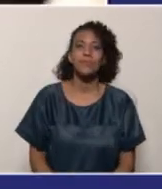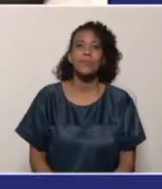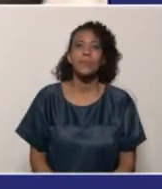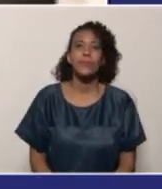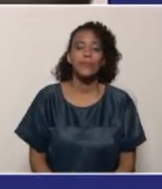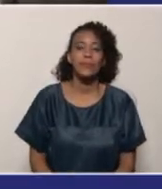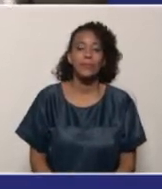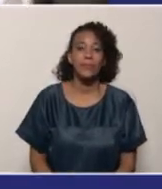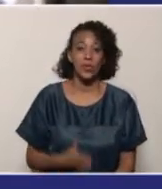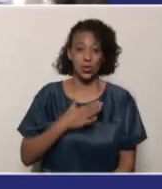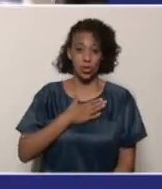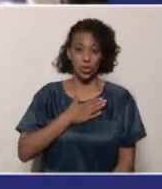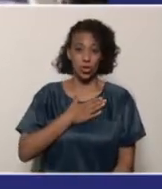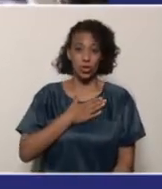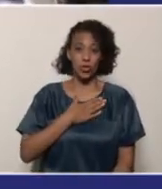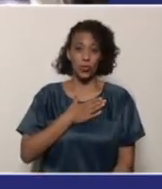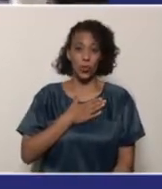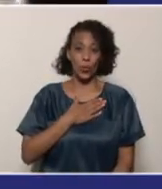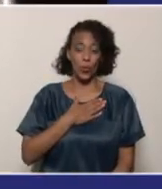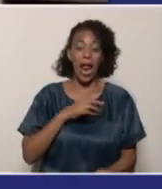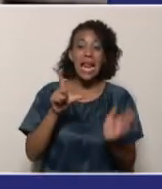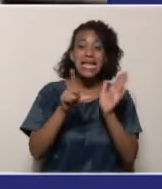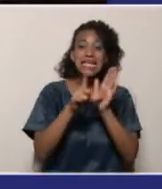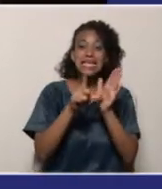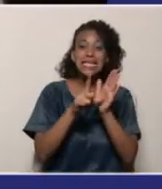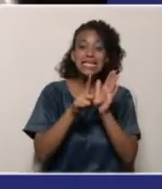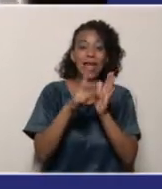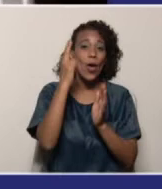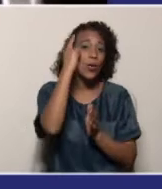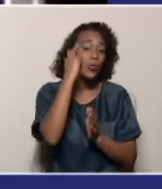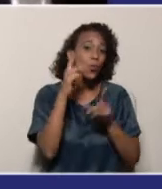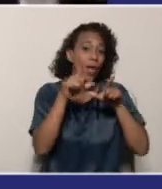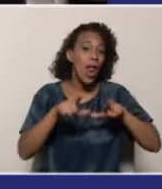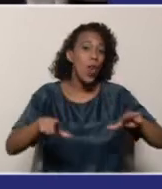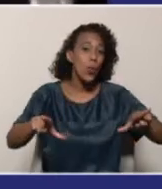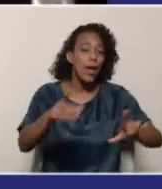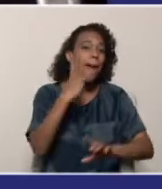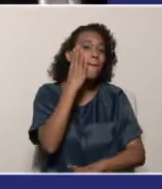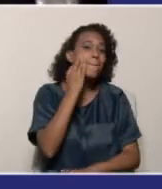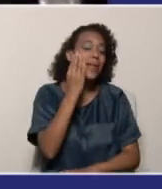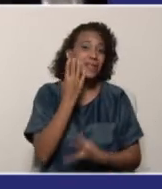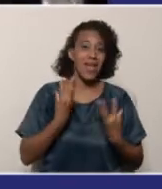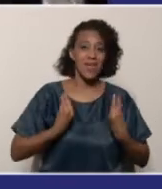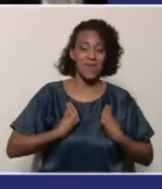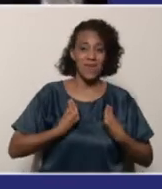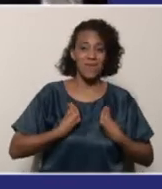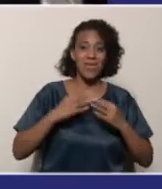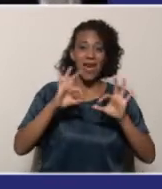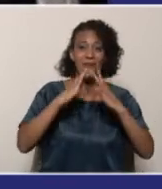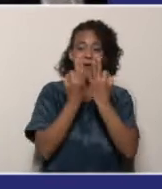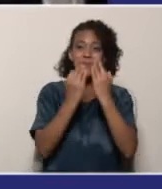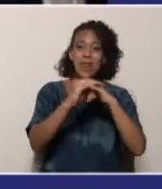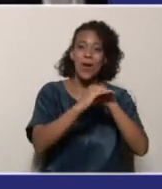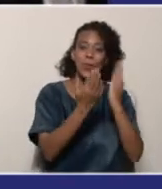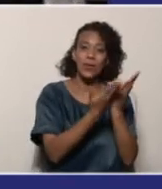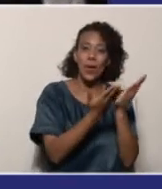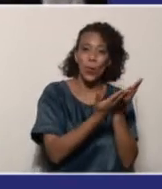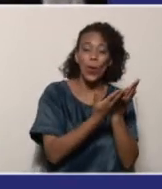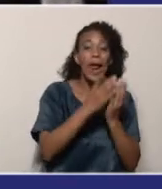Luis Sánchez pertenece al Instituto Nacional de Peña Vez. Mi experiencia de vida acerca de cada familia de una escuela,